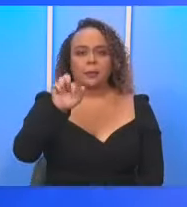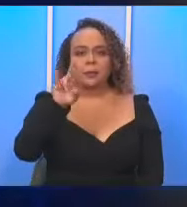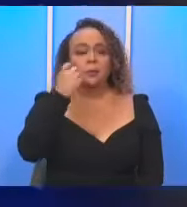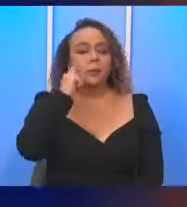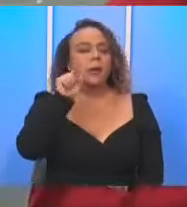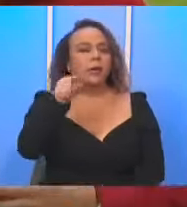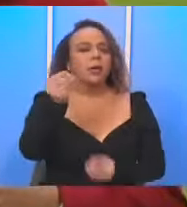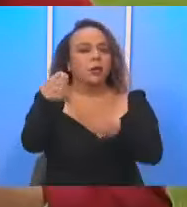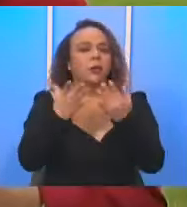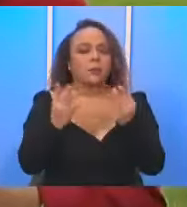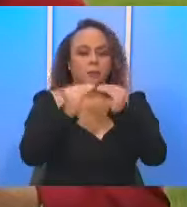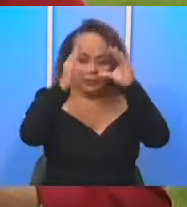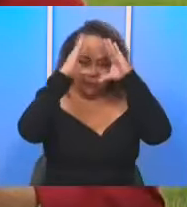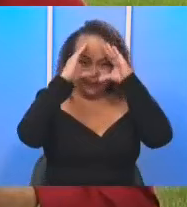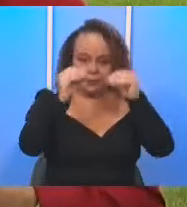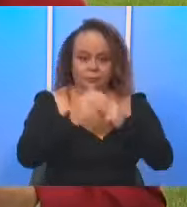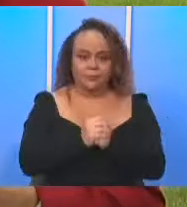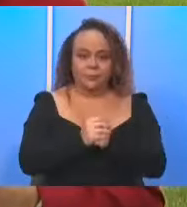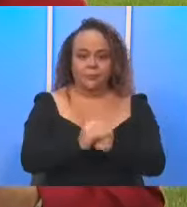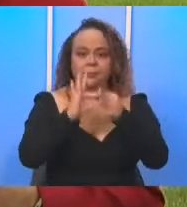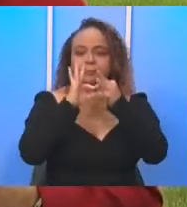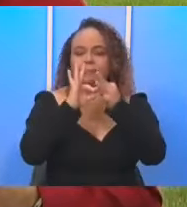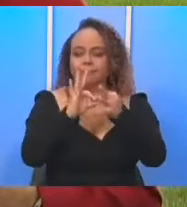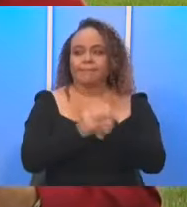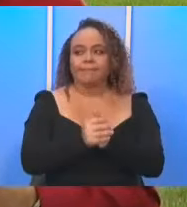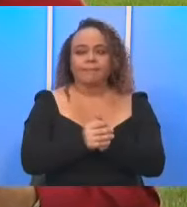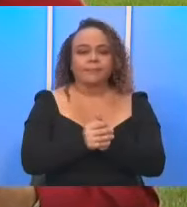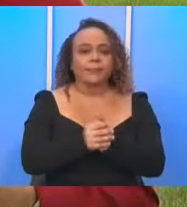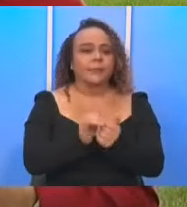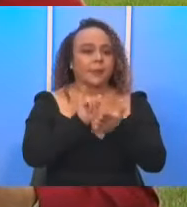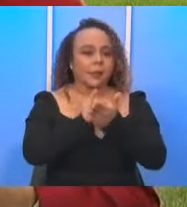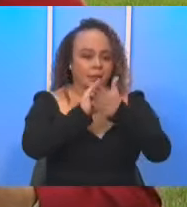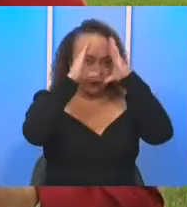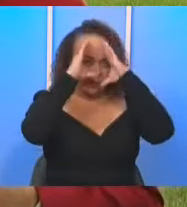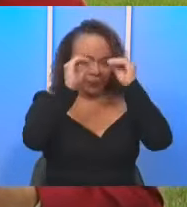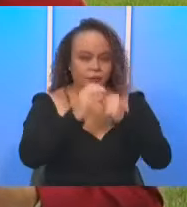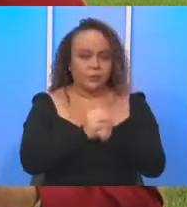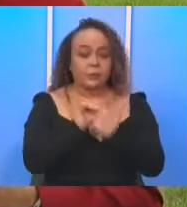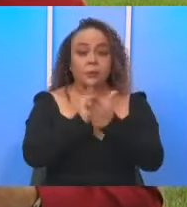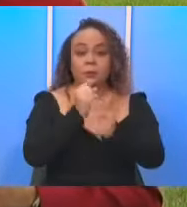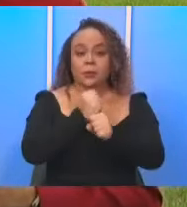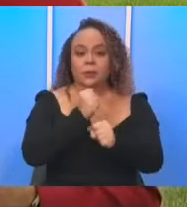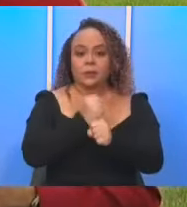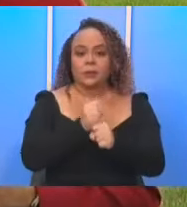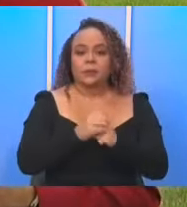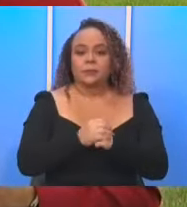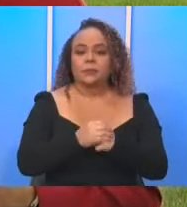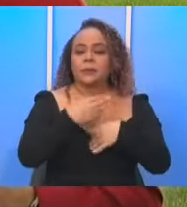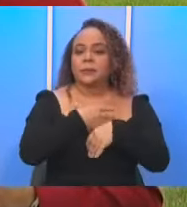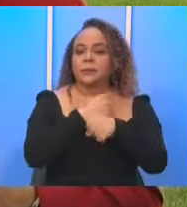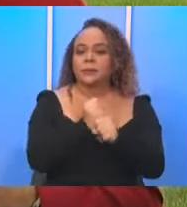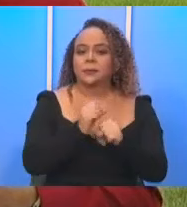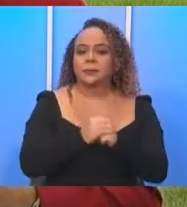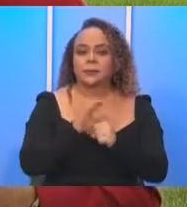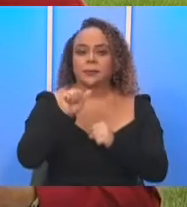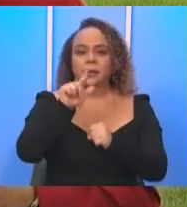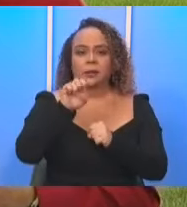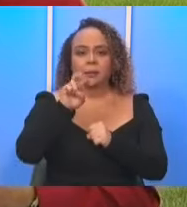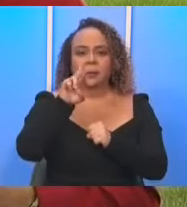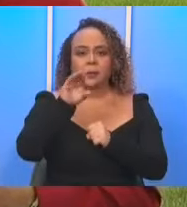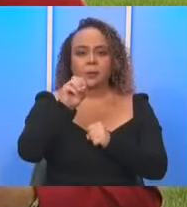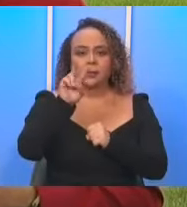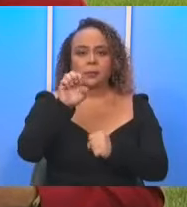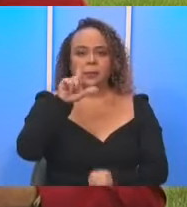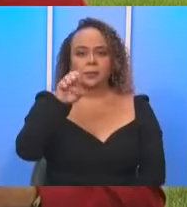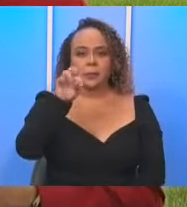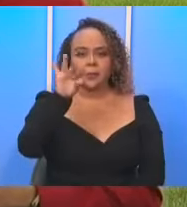nos dé más información acerca de esta información, de estos operativos que se van a realizar a Álvaro Valverde.